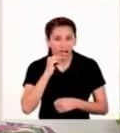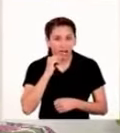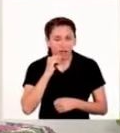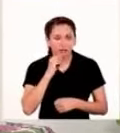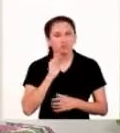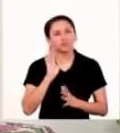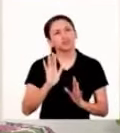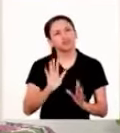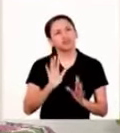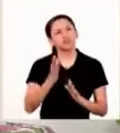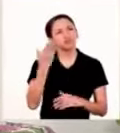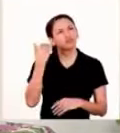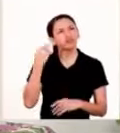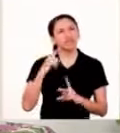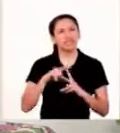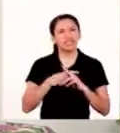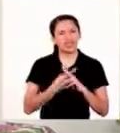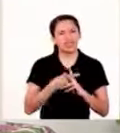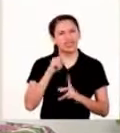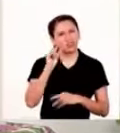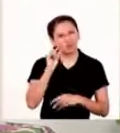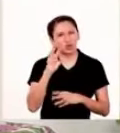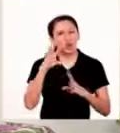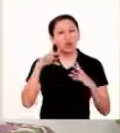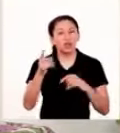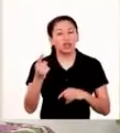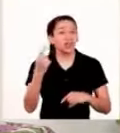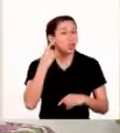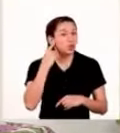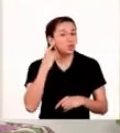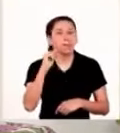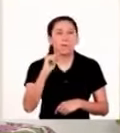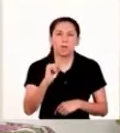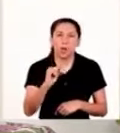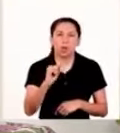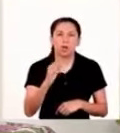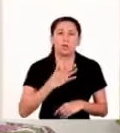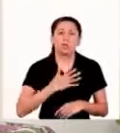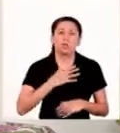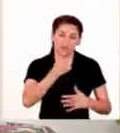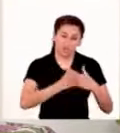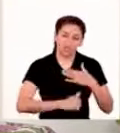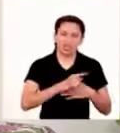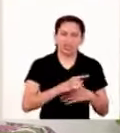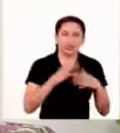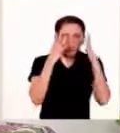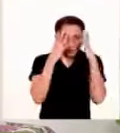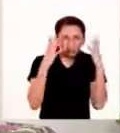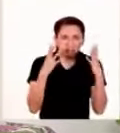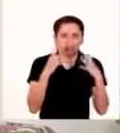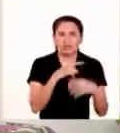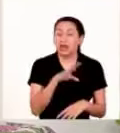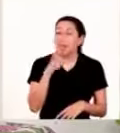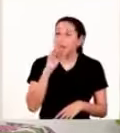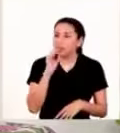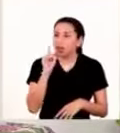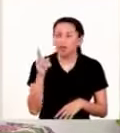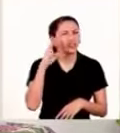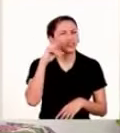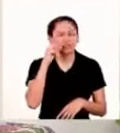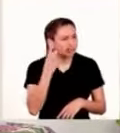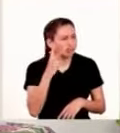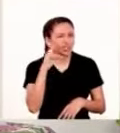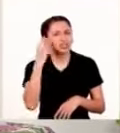Al principio se nos complicó porque ella tiene baja audición, escucha poco, y mi nico se estresaba porque ella no lo